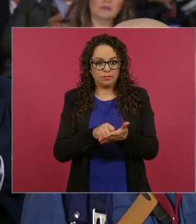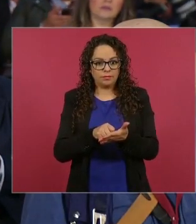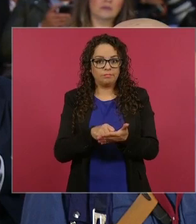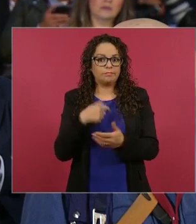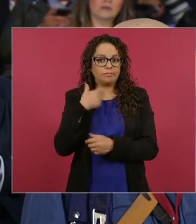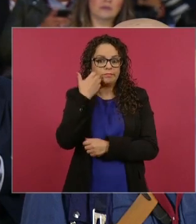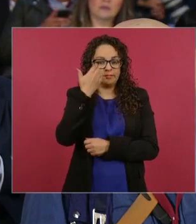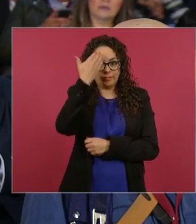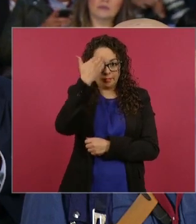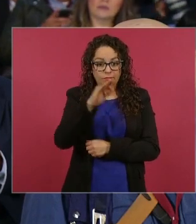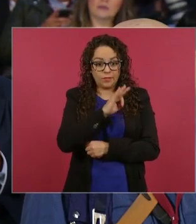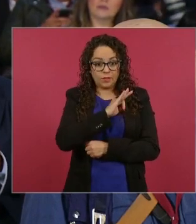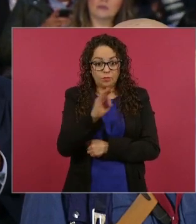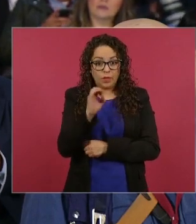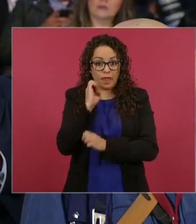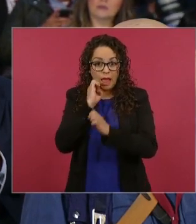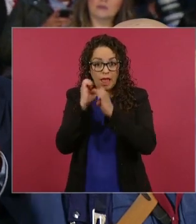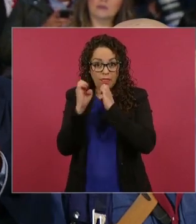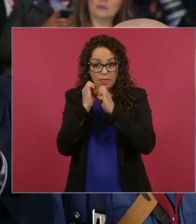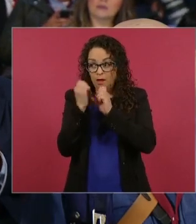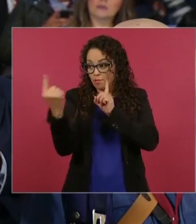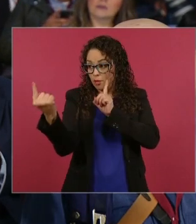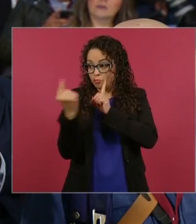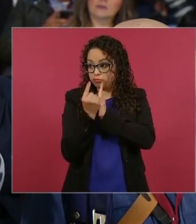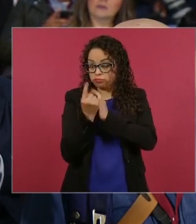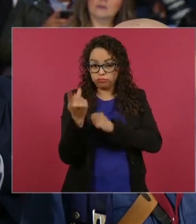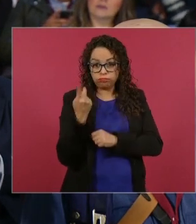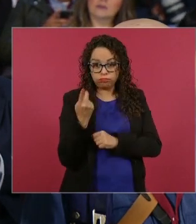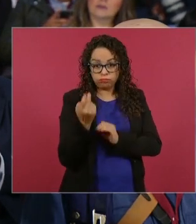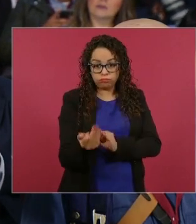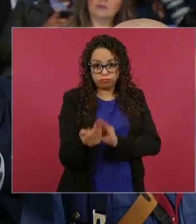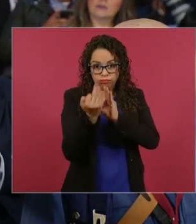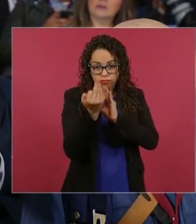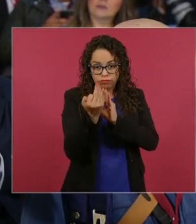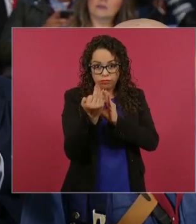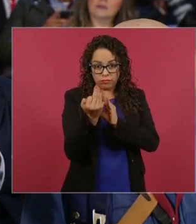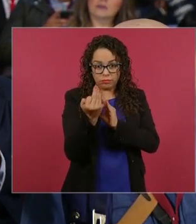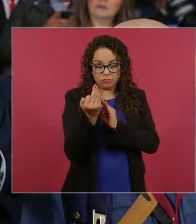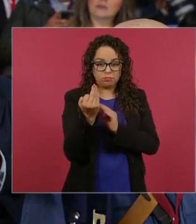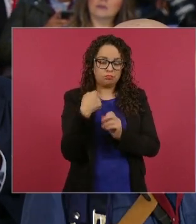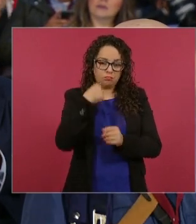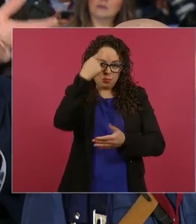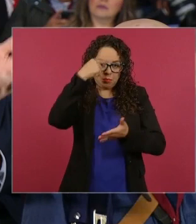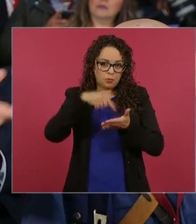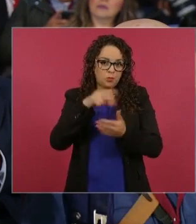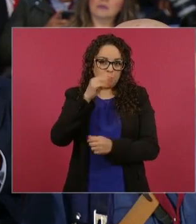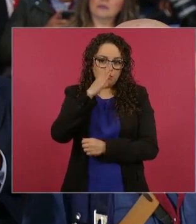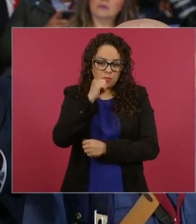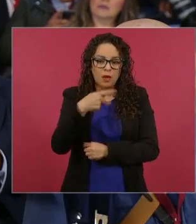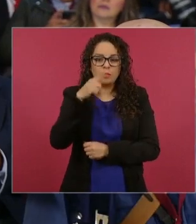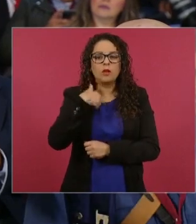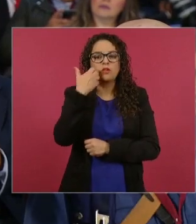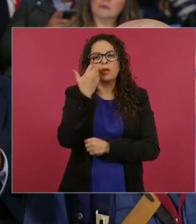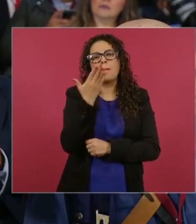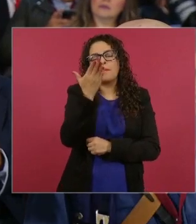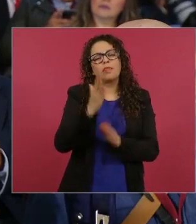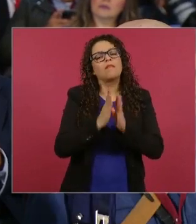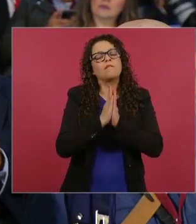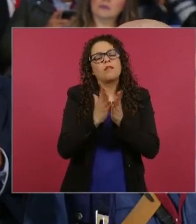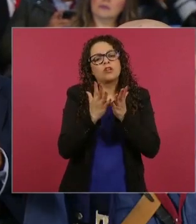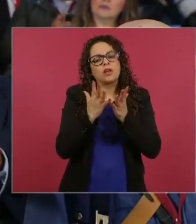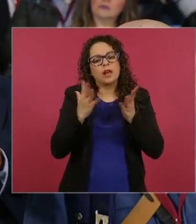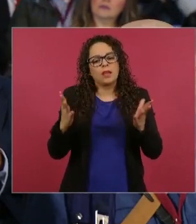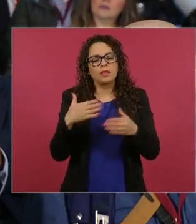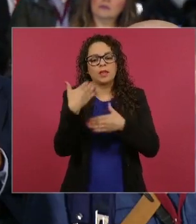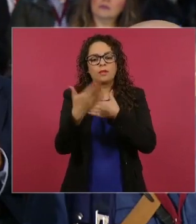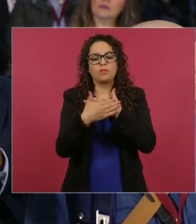conceder una entrevista exclusiva para hablar sobre eso, pero le quiero pedir un favor que me permita durante las próximas semanas, los próximos